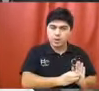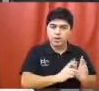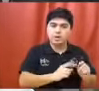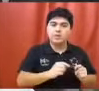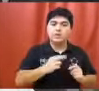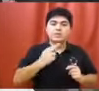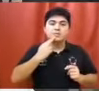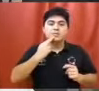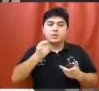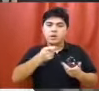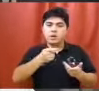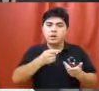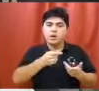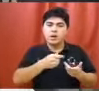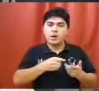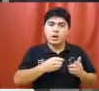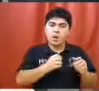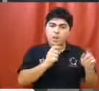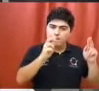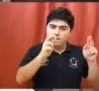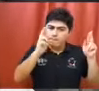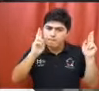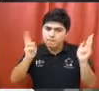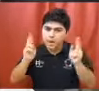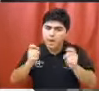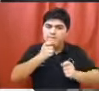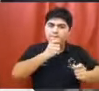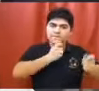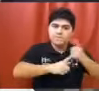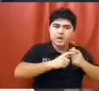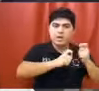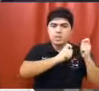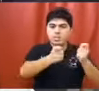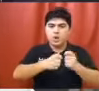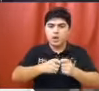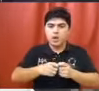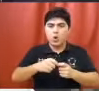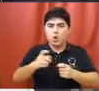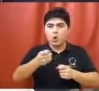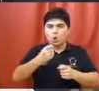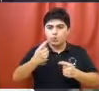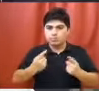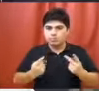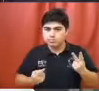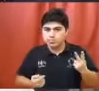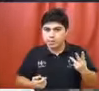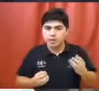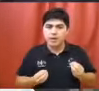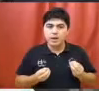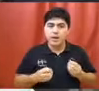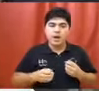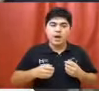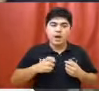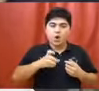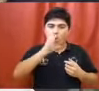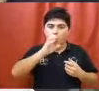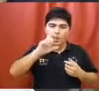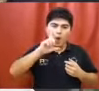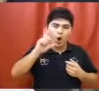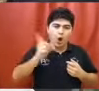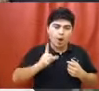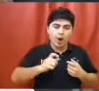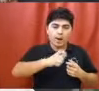19. Queda prohibida la venta, entrega, consumo y o suministro por cualquier medio de bebidas alcohólicas los